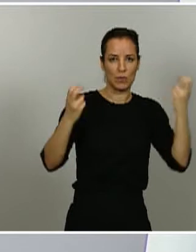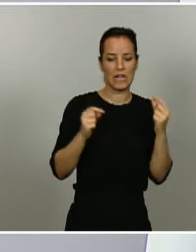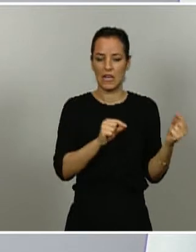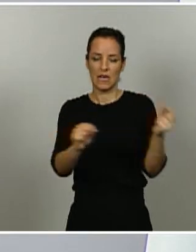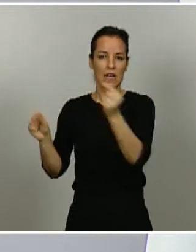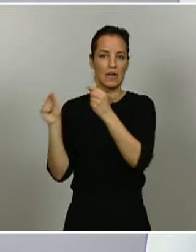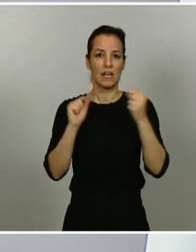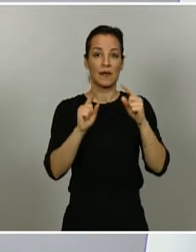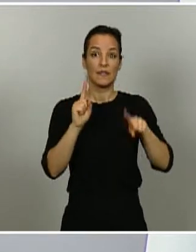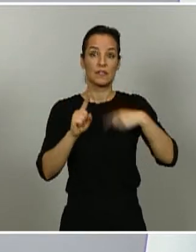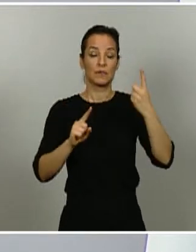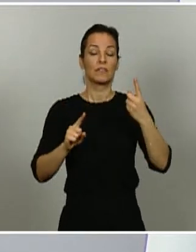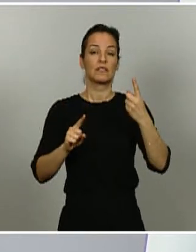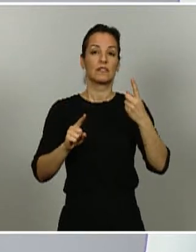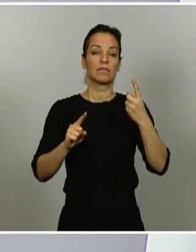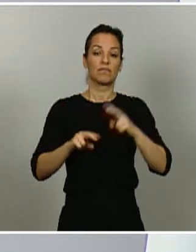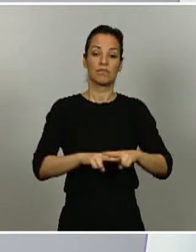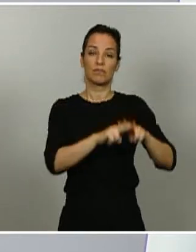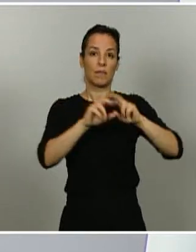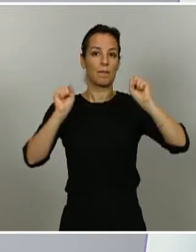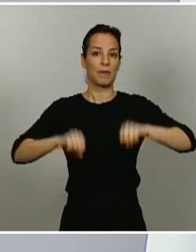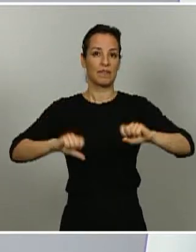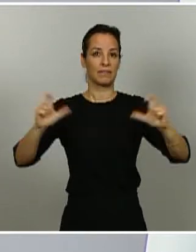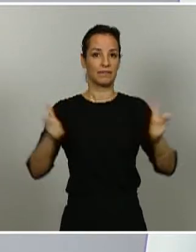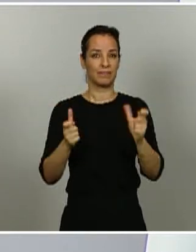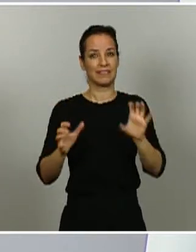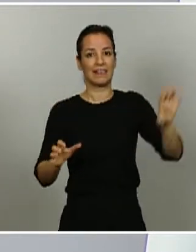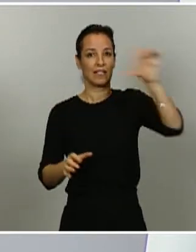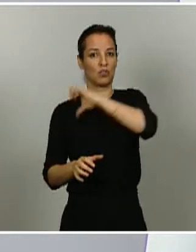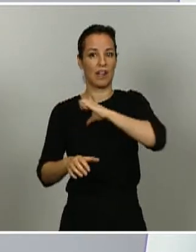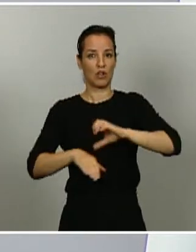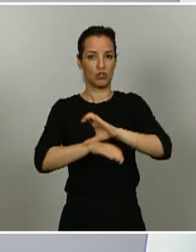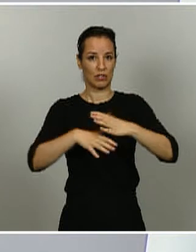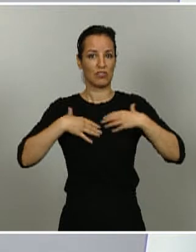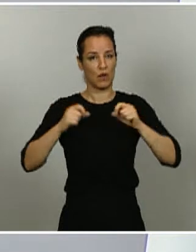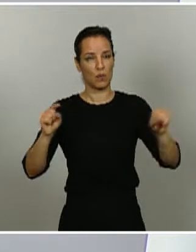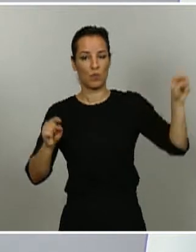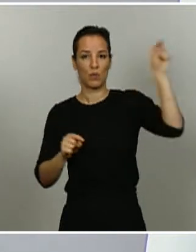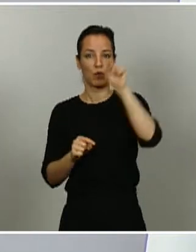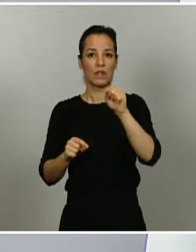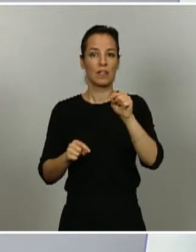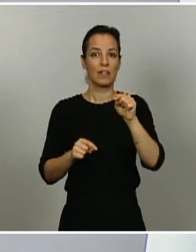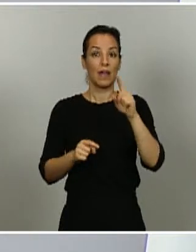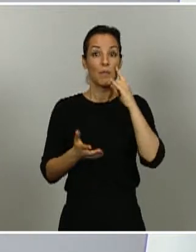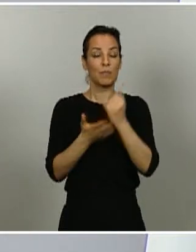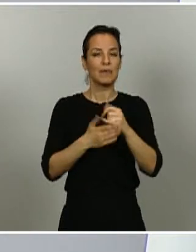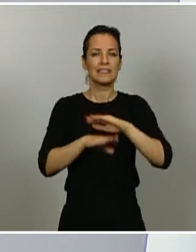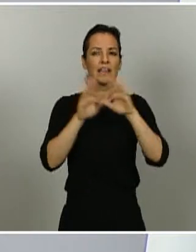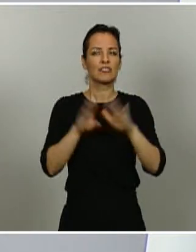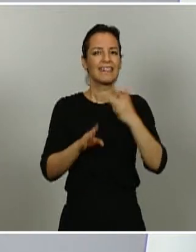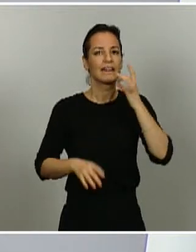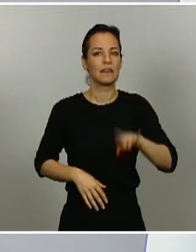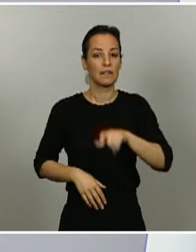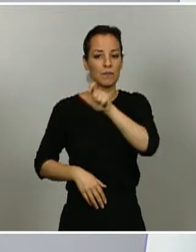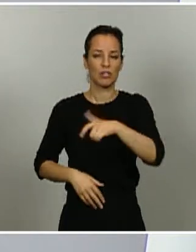y visto en el pleno interterritorial del sistema nacional de salud establece que hay que hacer pruebas diagnósticas a todas las personas que presenten sintomatología